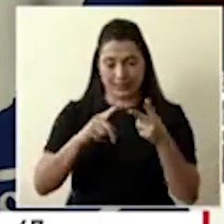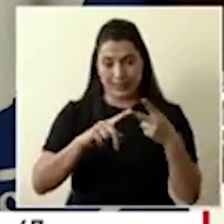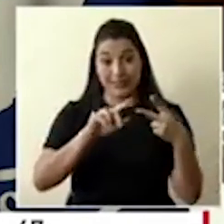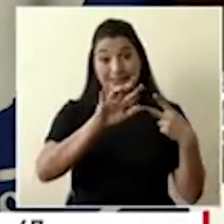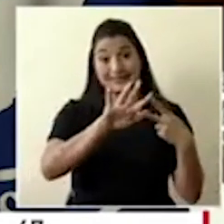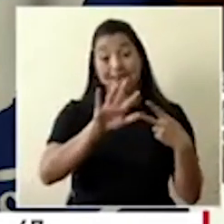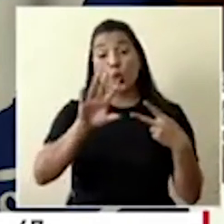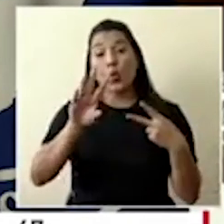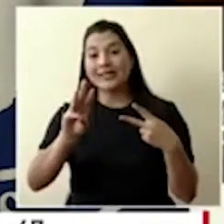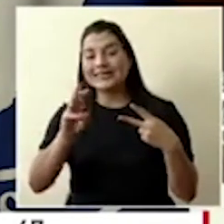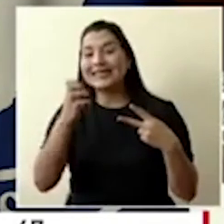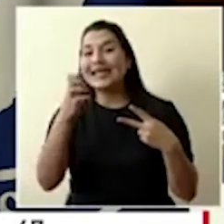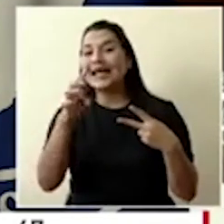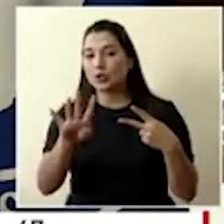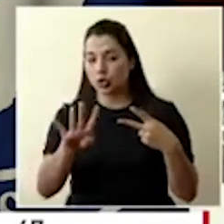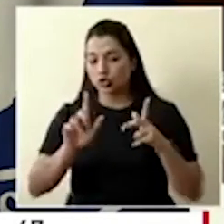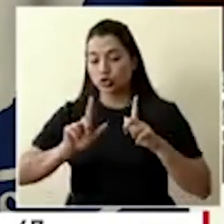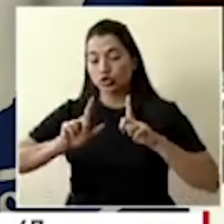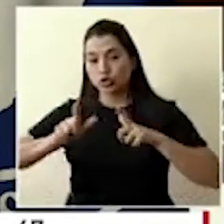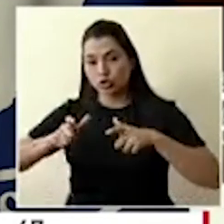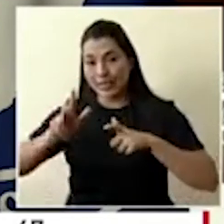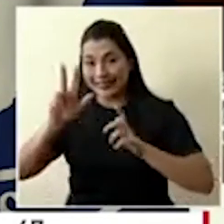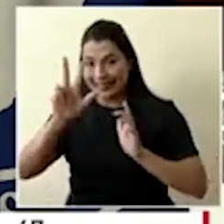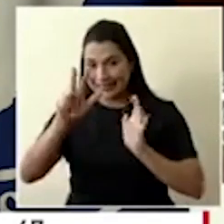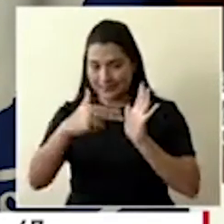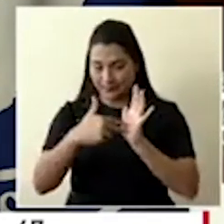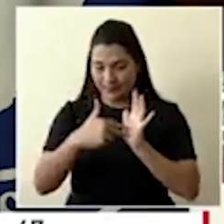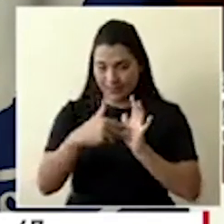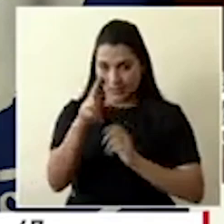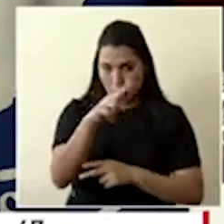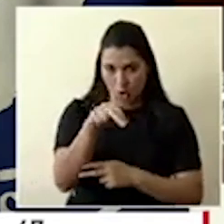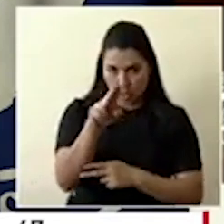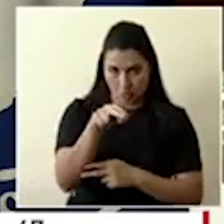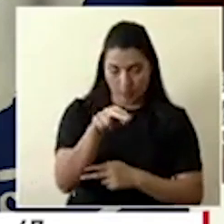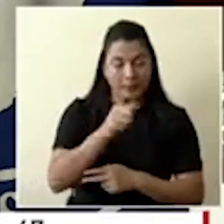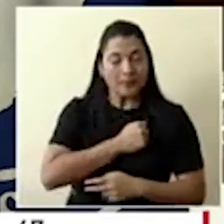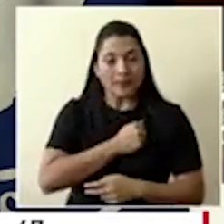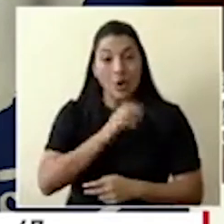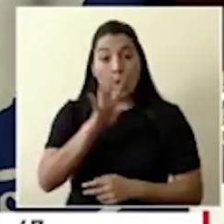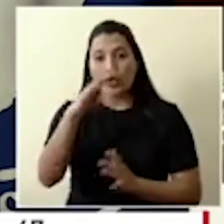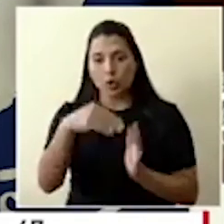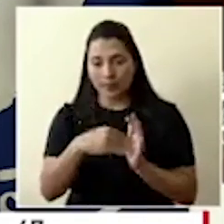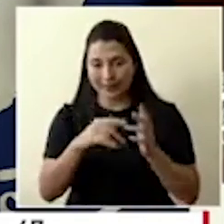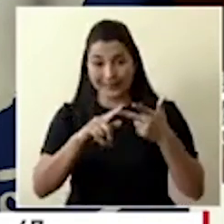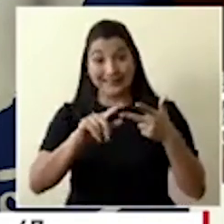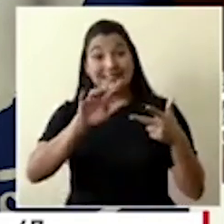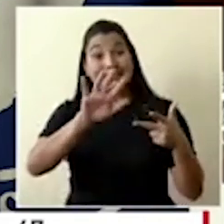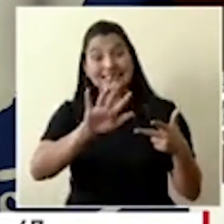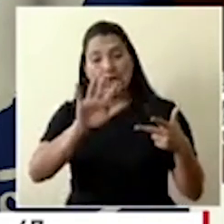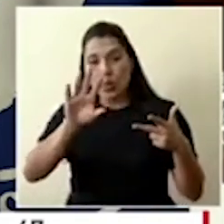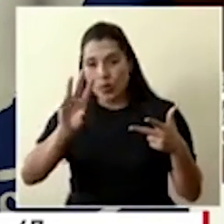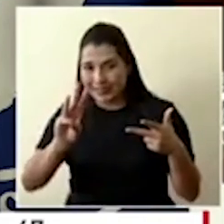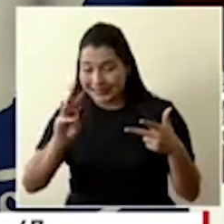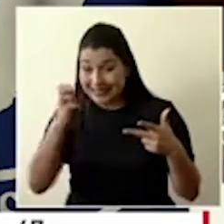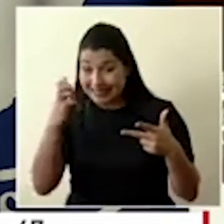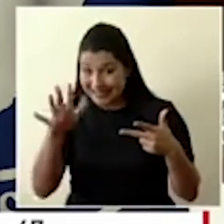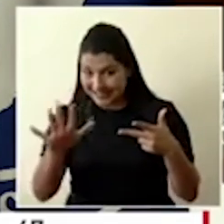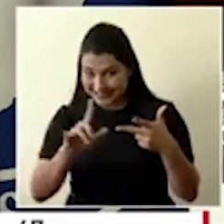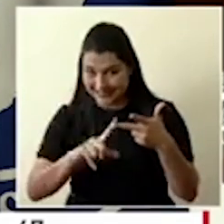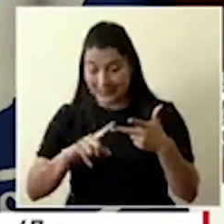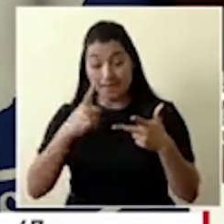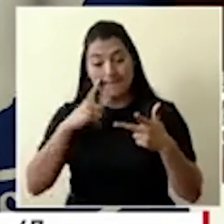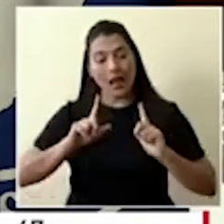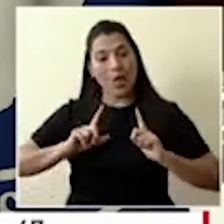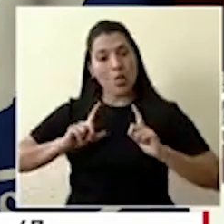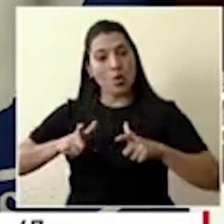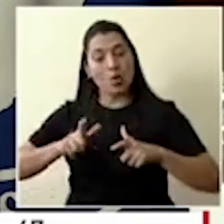5614 para donar 3 mil colones, perdón, 4 mil colones y 5615 para